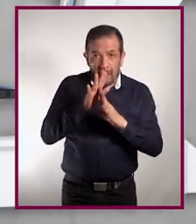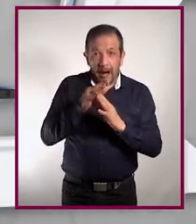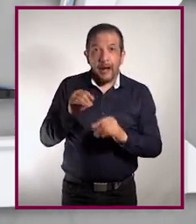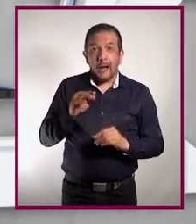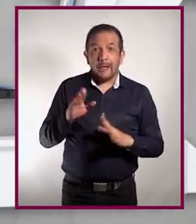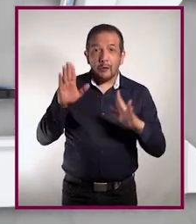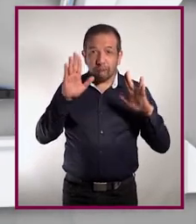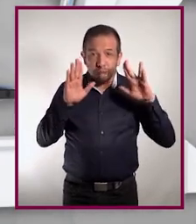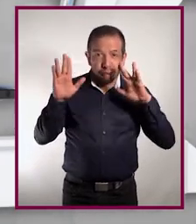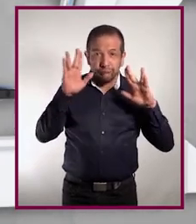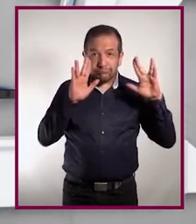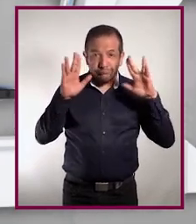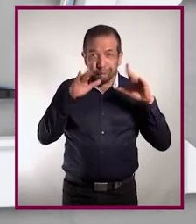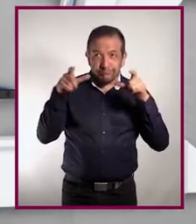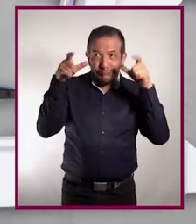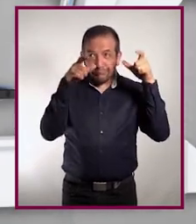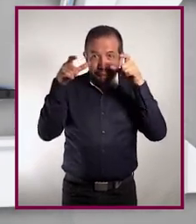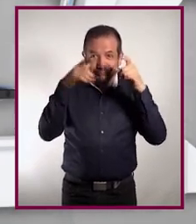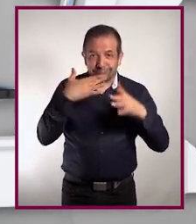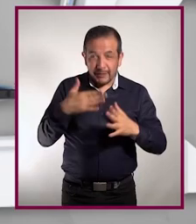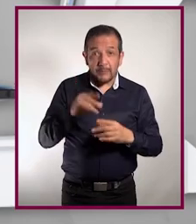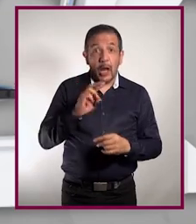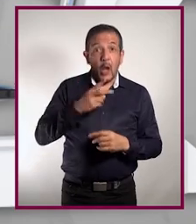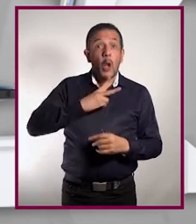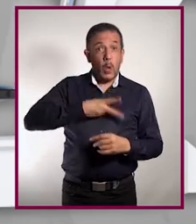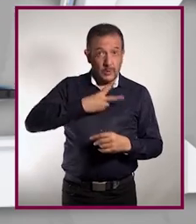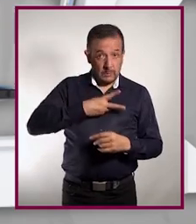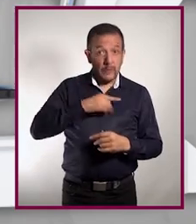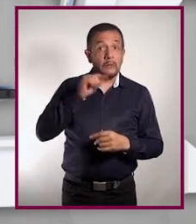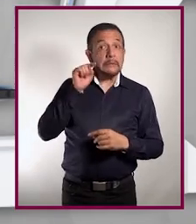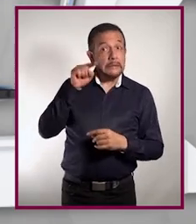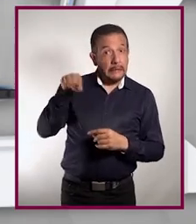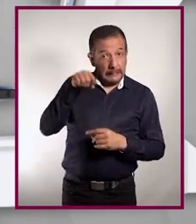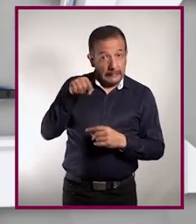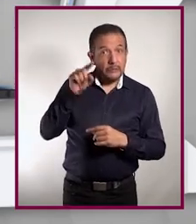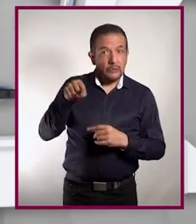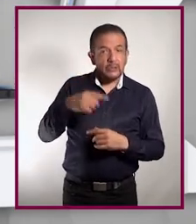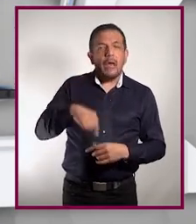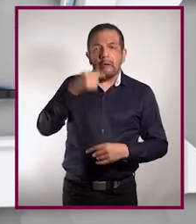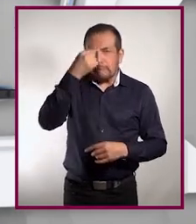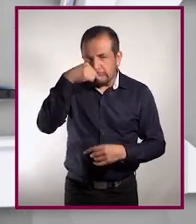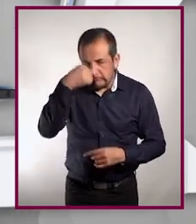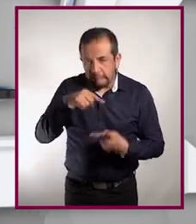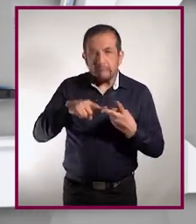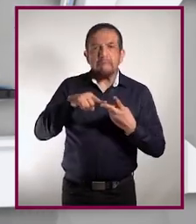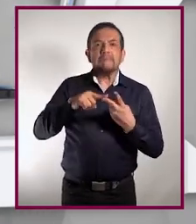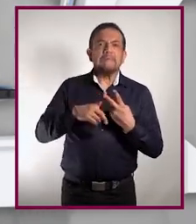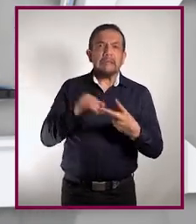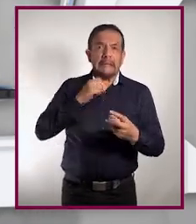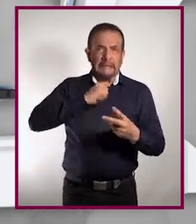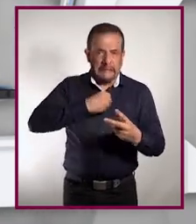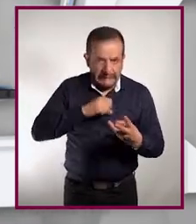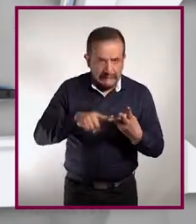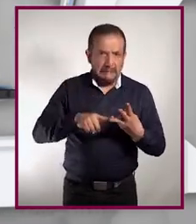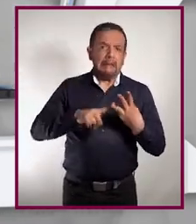naves espaciales. Los virus son responsables de causar enfermedades como el resfriado común, el herpes, el sida o